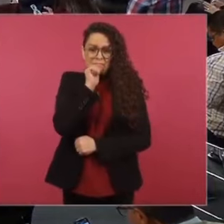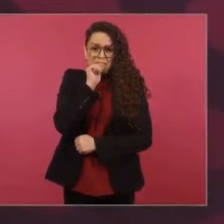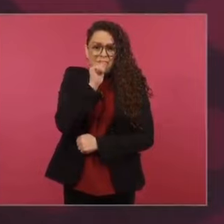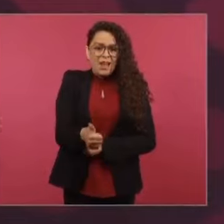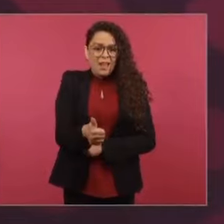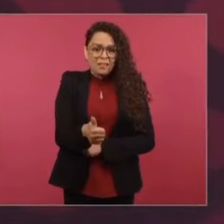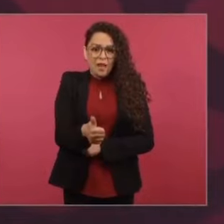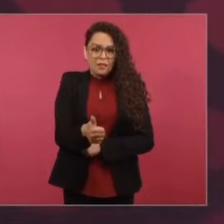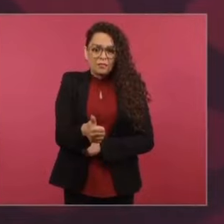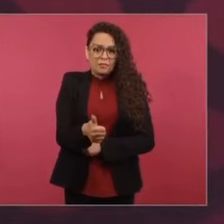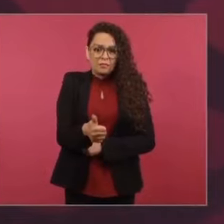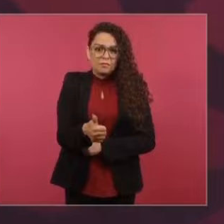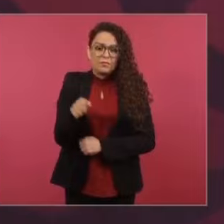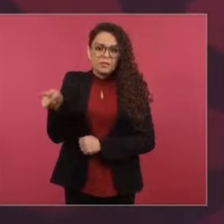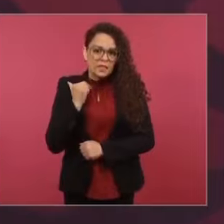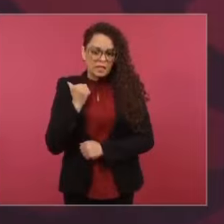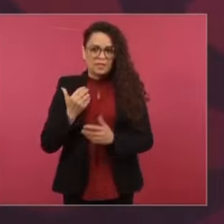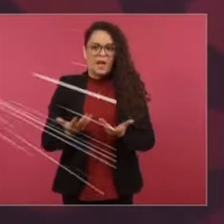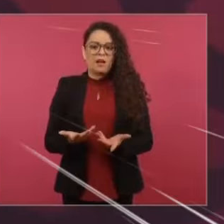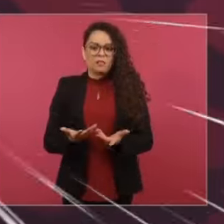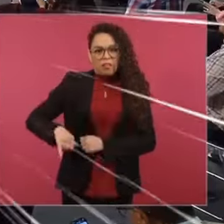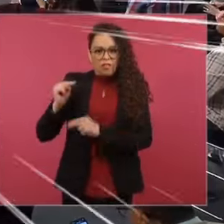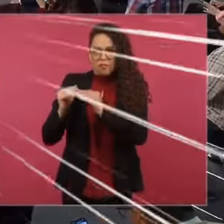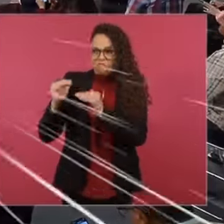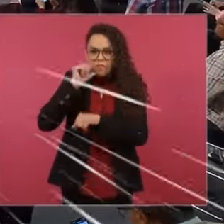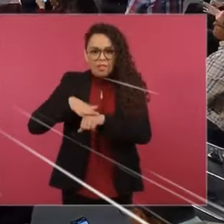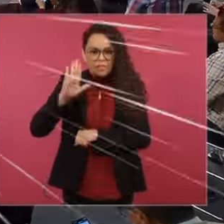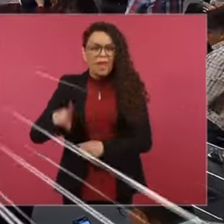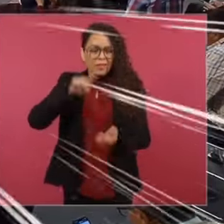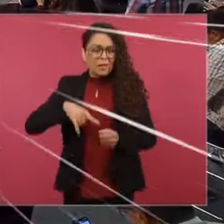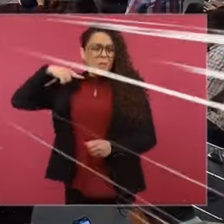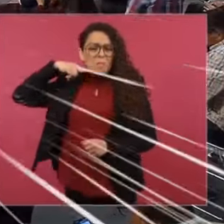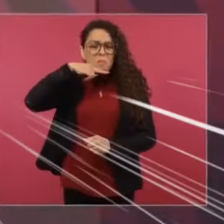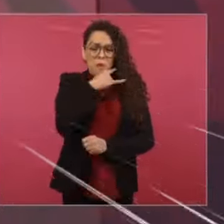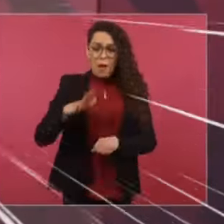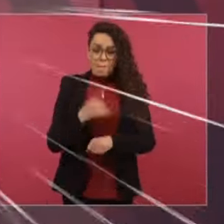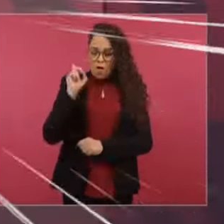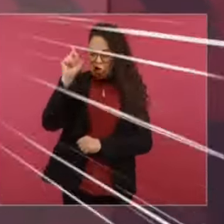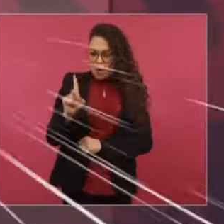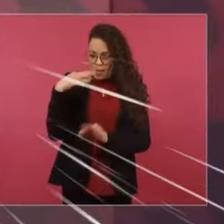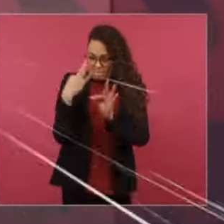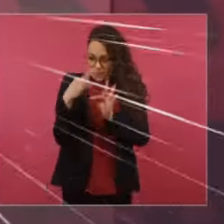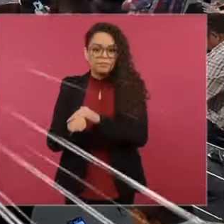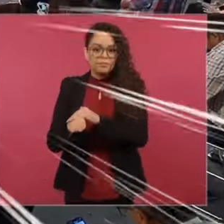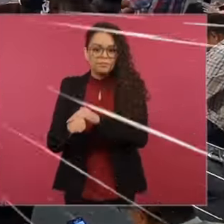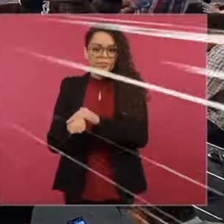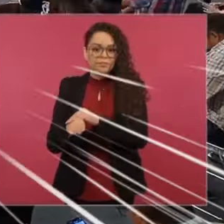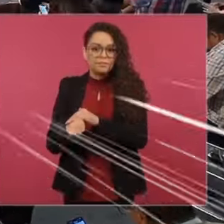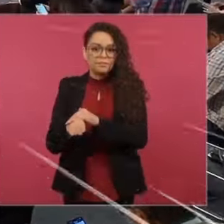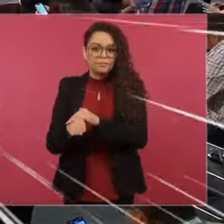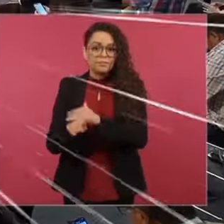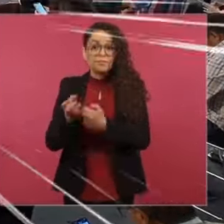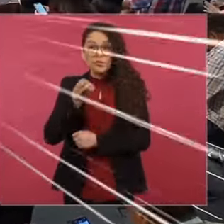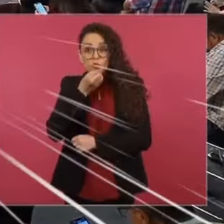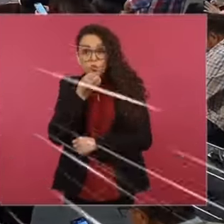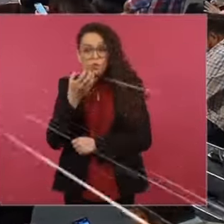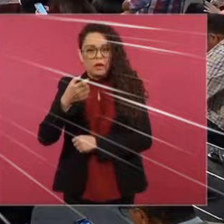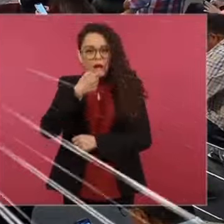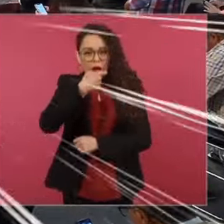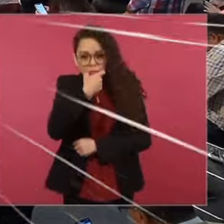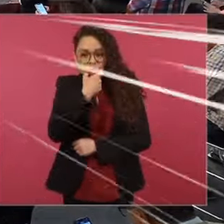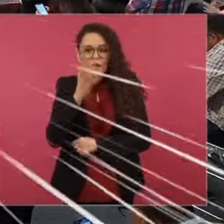pueblo. Son clasistas, son racistas y muy hipócritas. Porque van a la iglesia los domingos y confiesan y comulgan